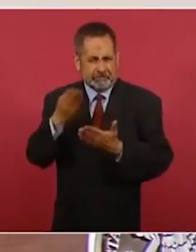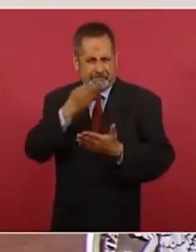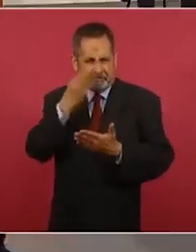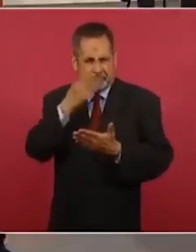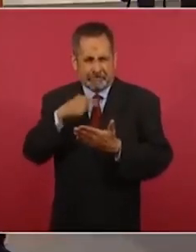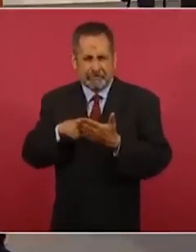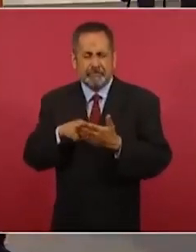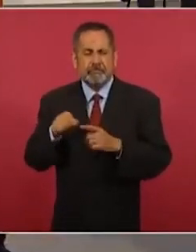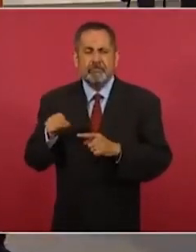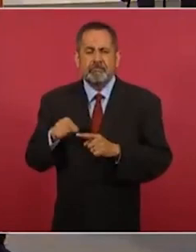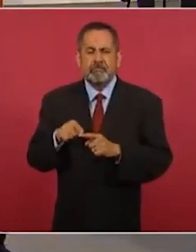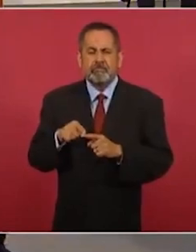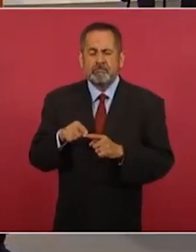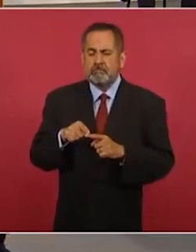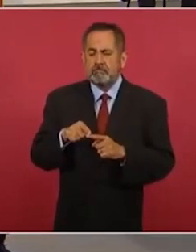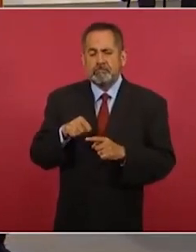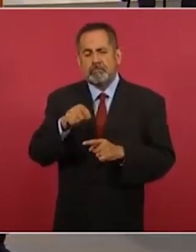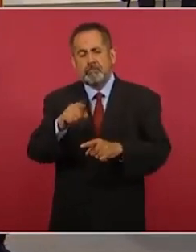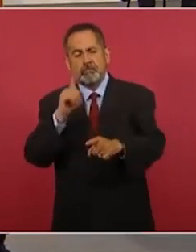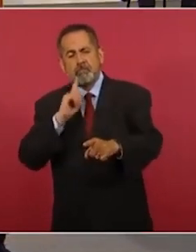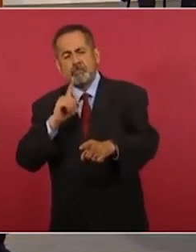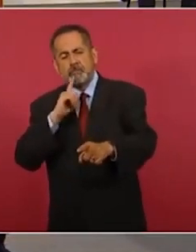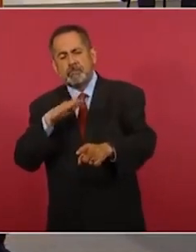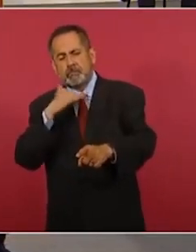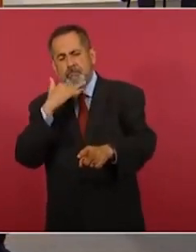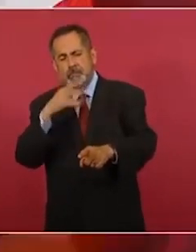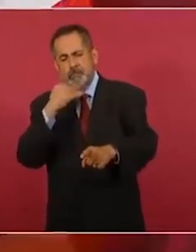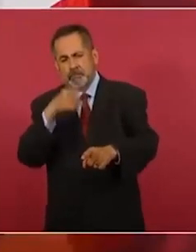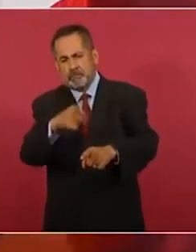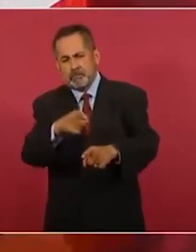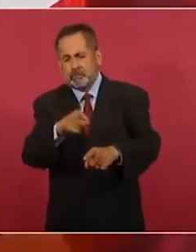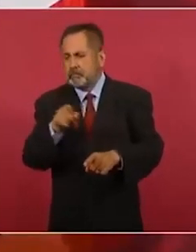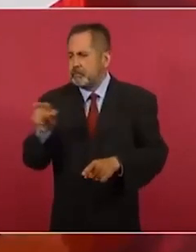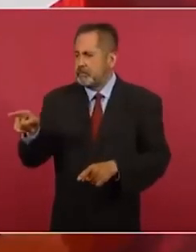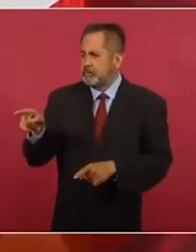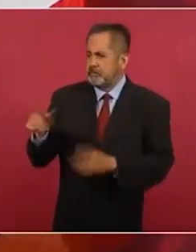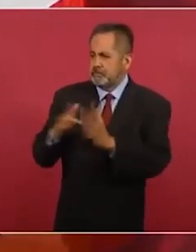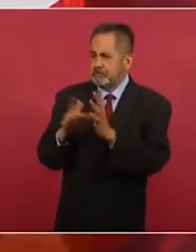Y así estaba en la ley, así estaba.